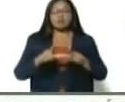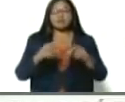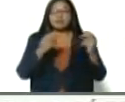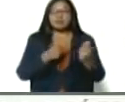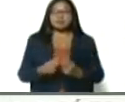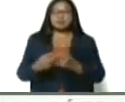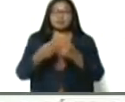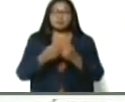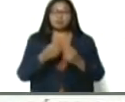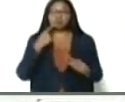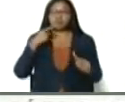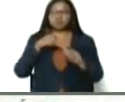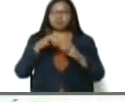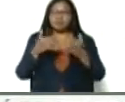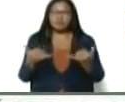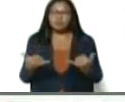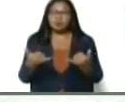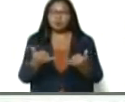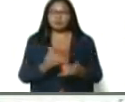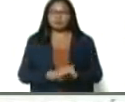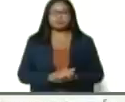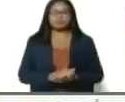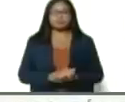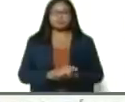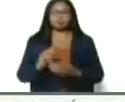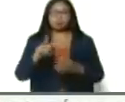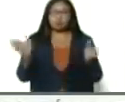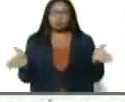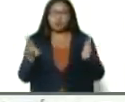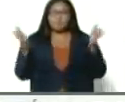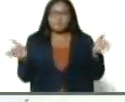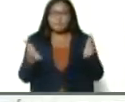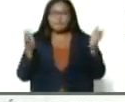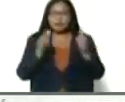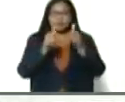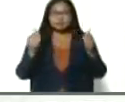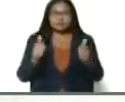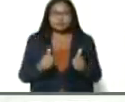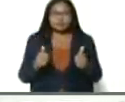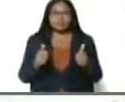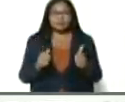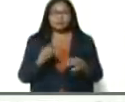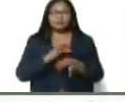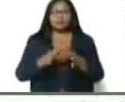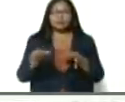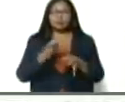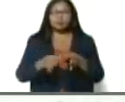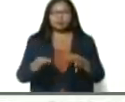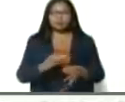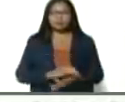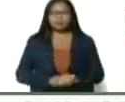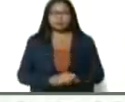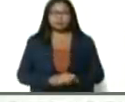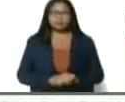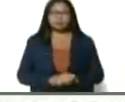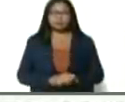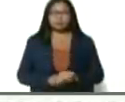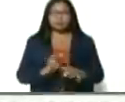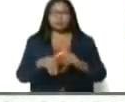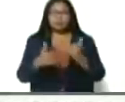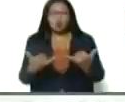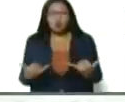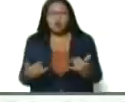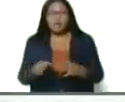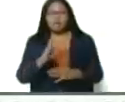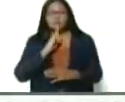sentido y en el marco del impulso que usted le ha venido dando al sistema de cripto en el país, el Banco Agrícola como